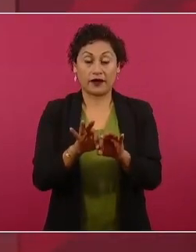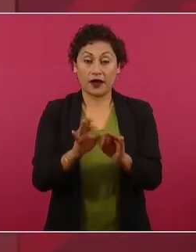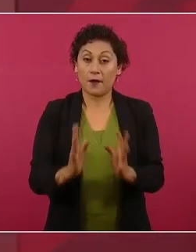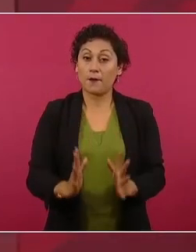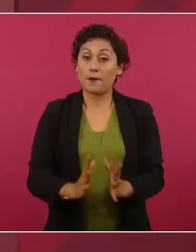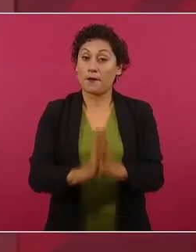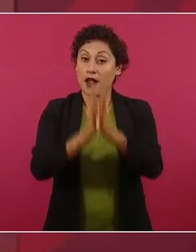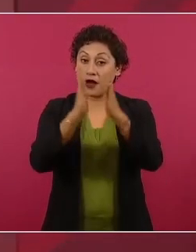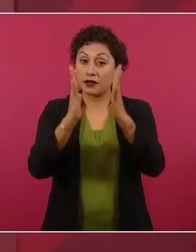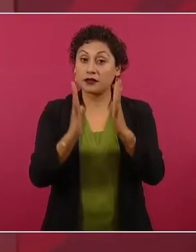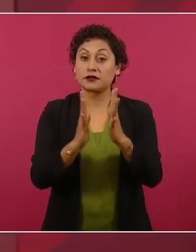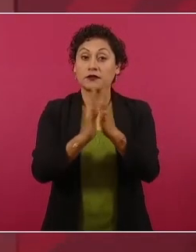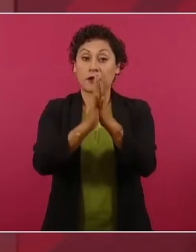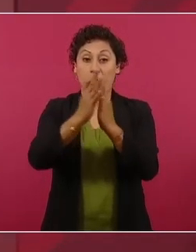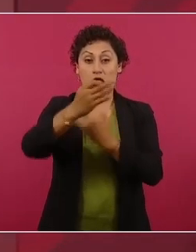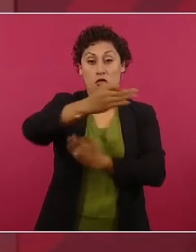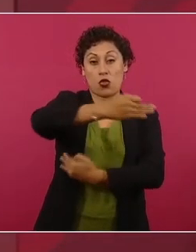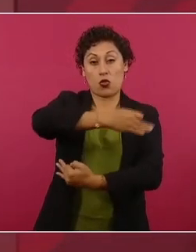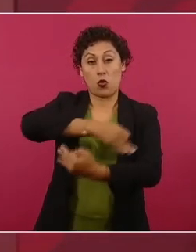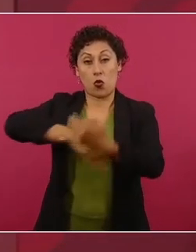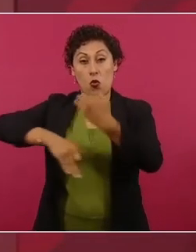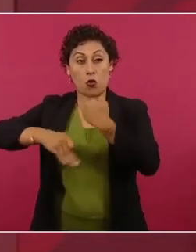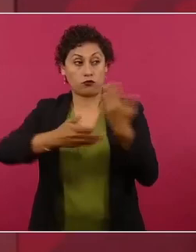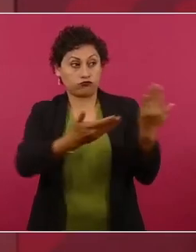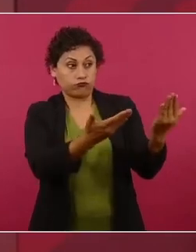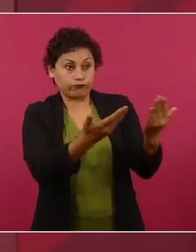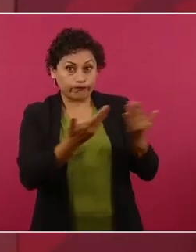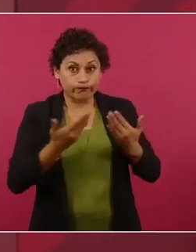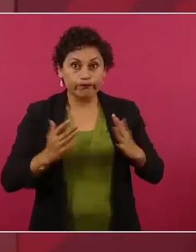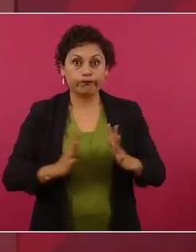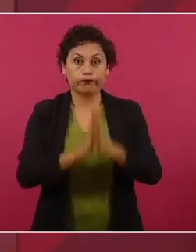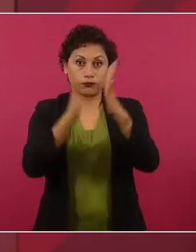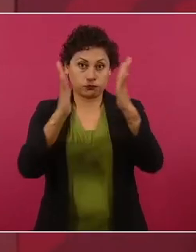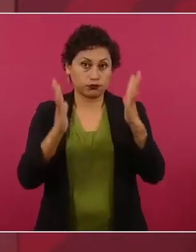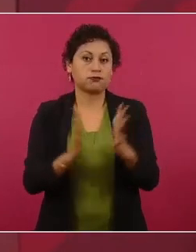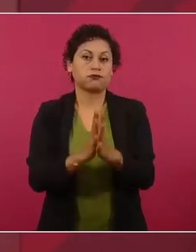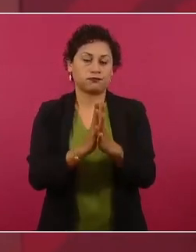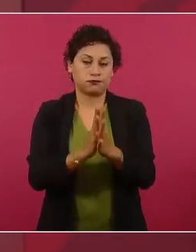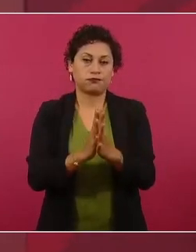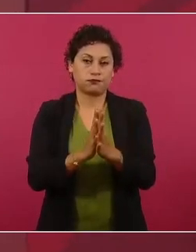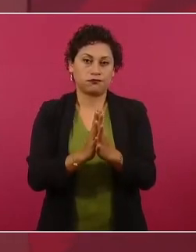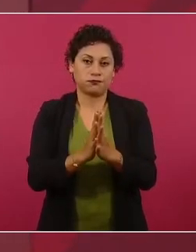de los ciudadanos y es